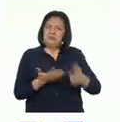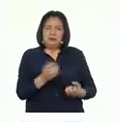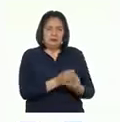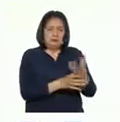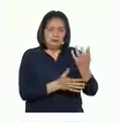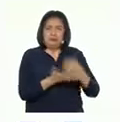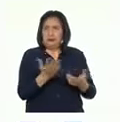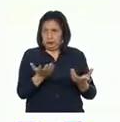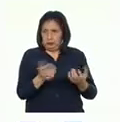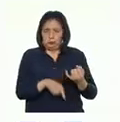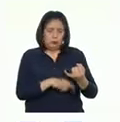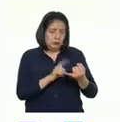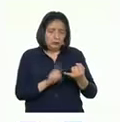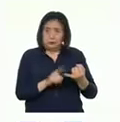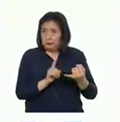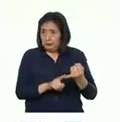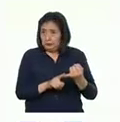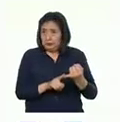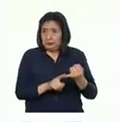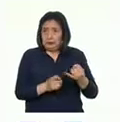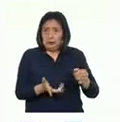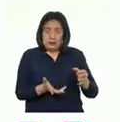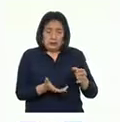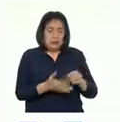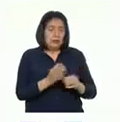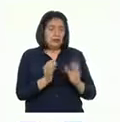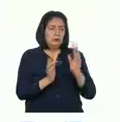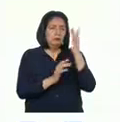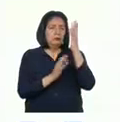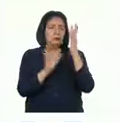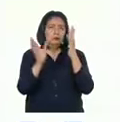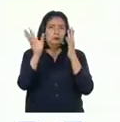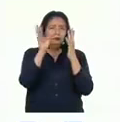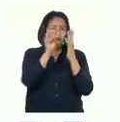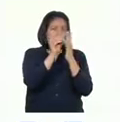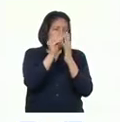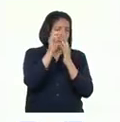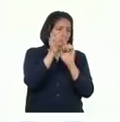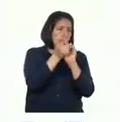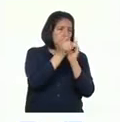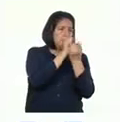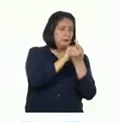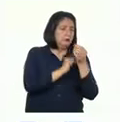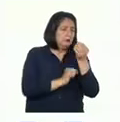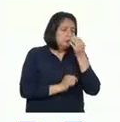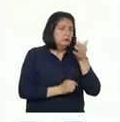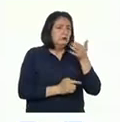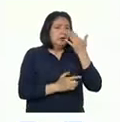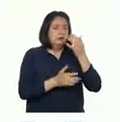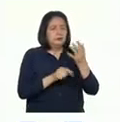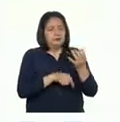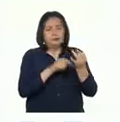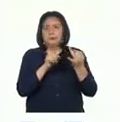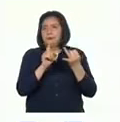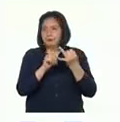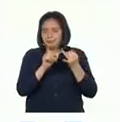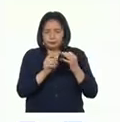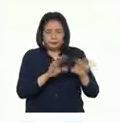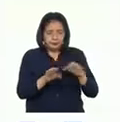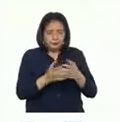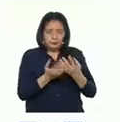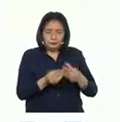ecosistema son los siguientes. Convierten el dióxido de carbono en oxígeno, elaboran materia orgánica,